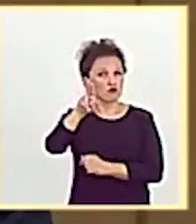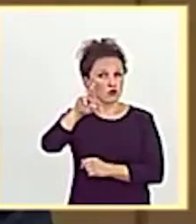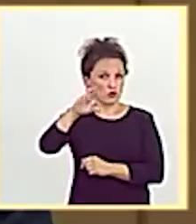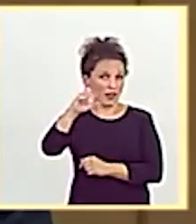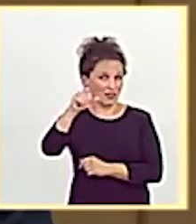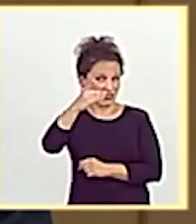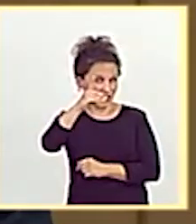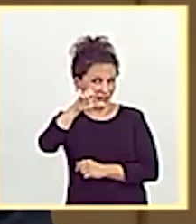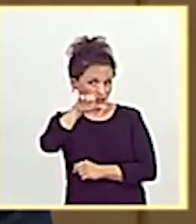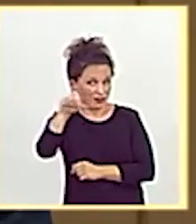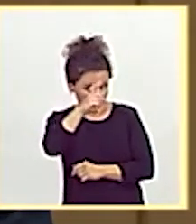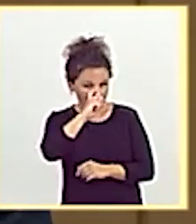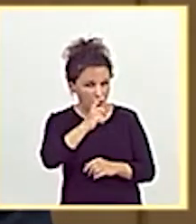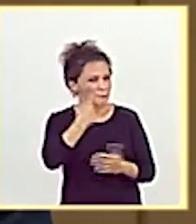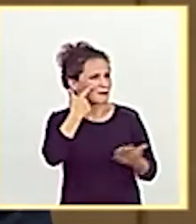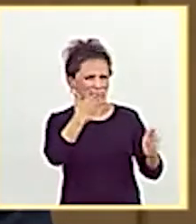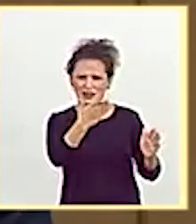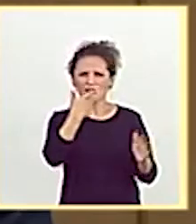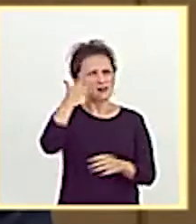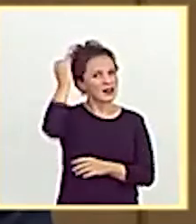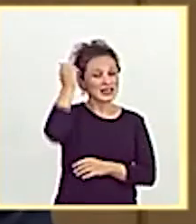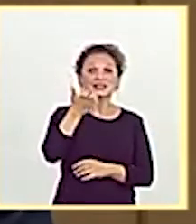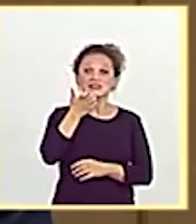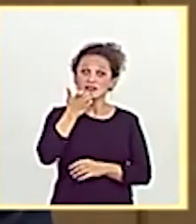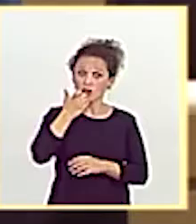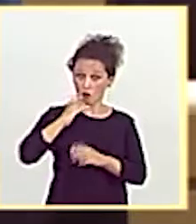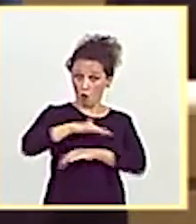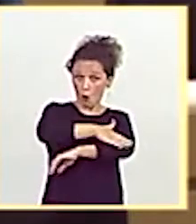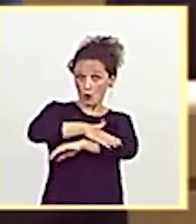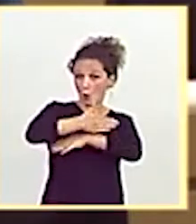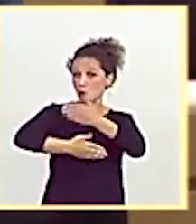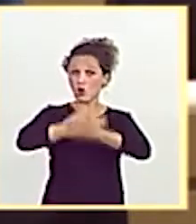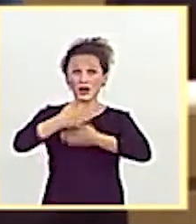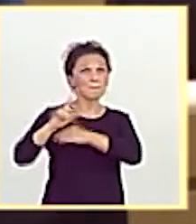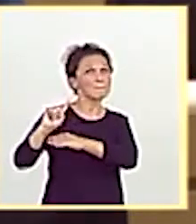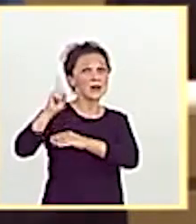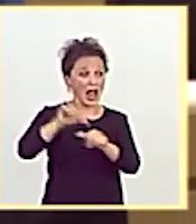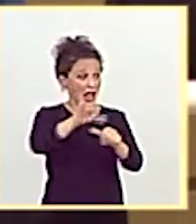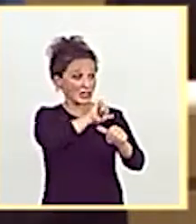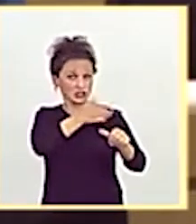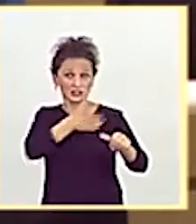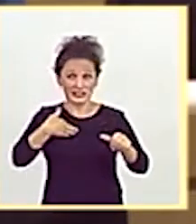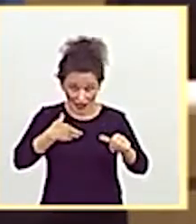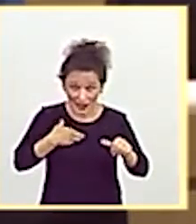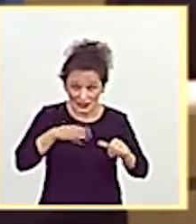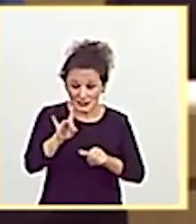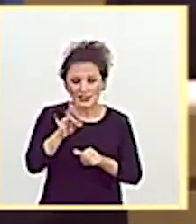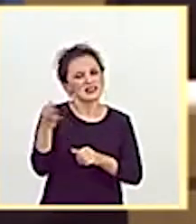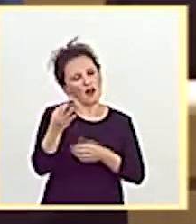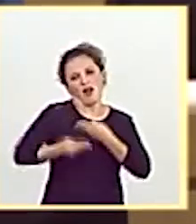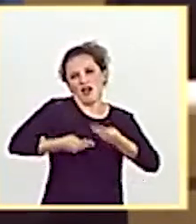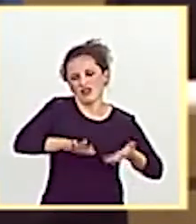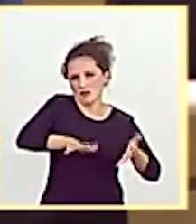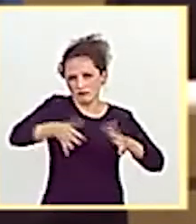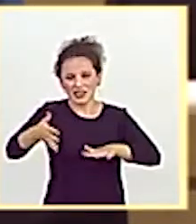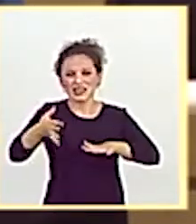si realmente quieren ser el Gobierno más progresista de la historia, ejerzan de él y hagan avanzar la democracia.